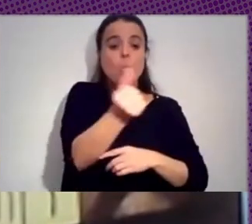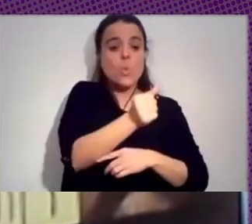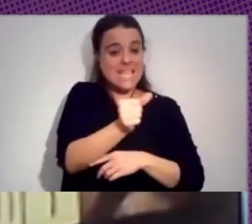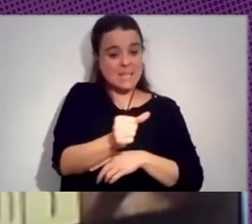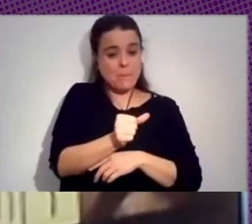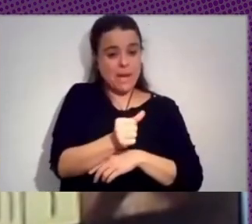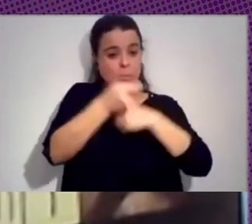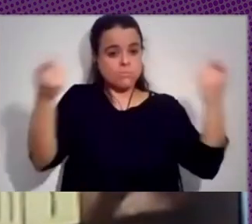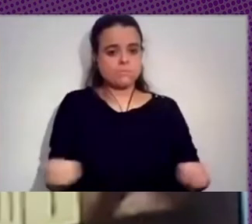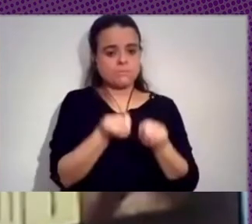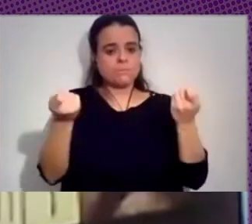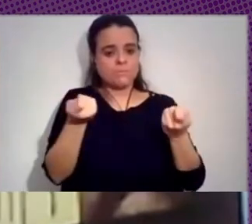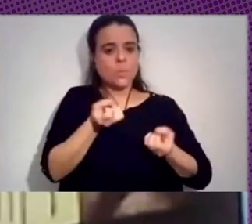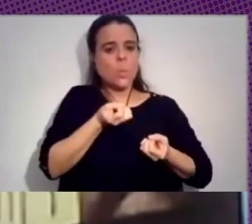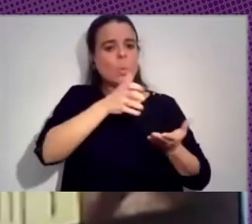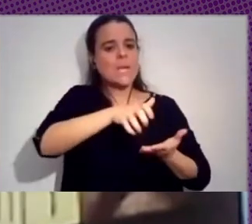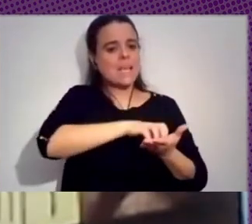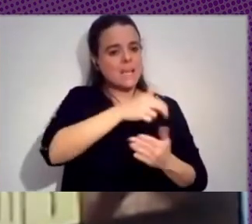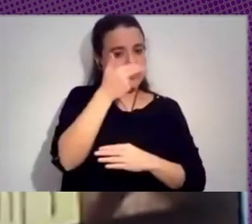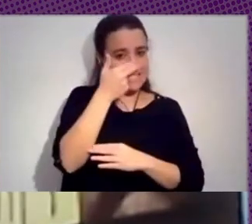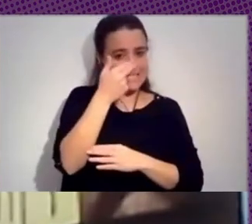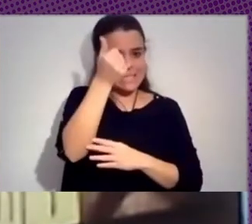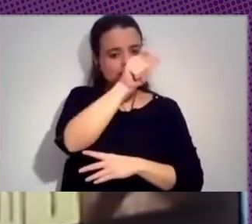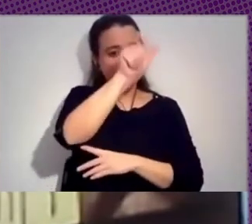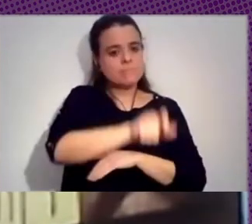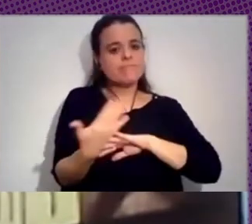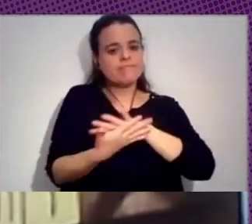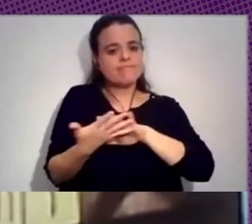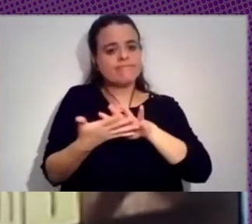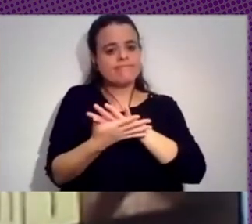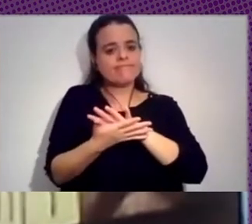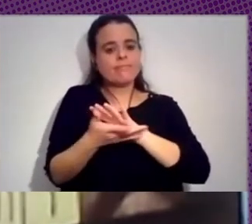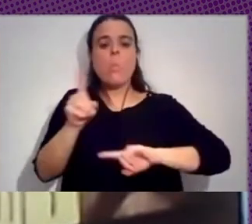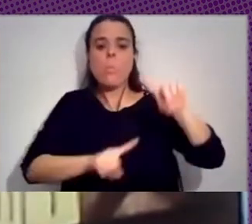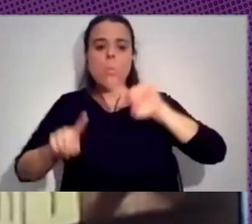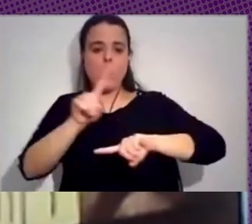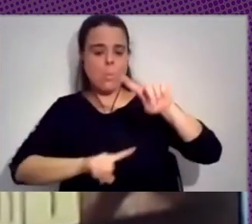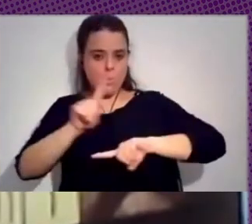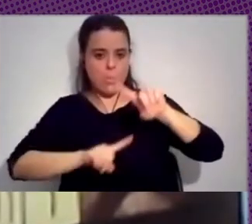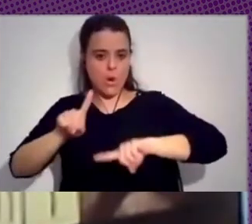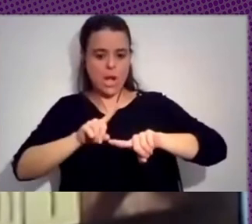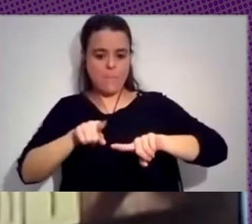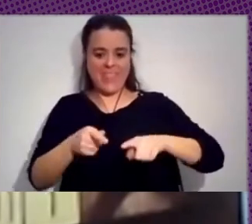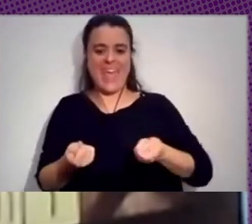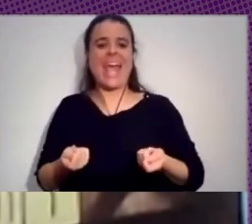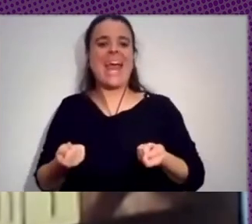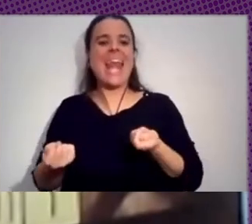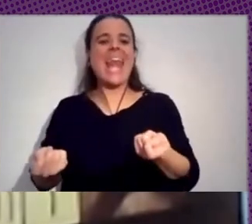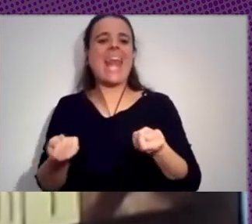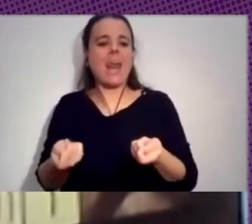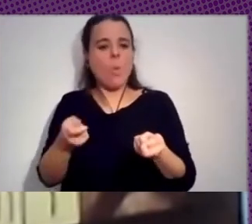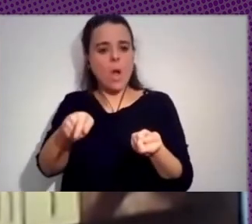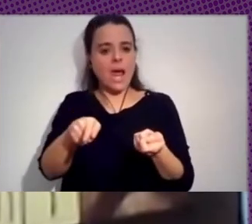un ensayo muy interesante donde él hablaba de la problemática de regular esto desde las plataformas, de hacer